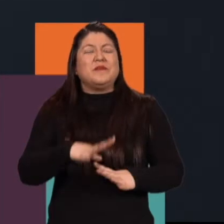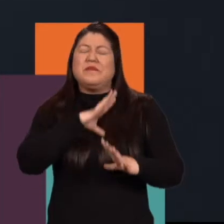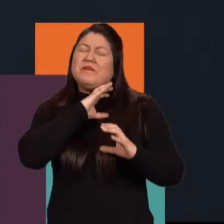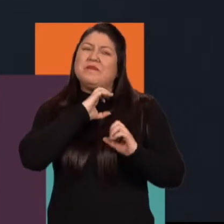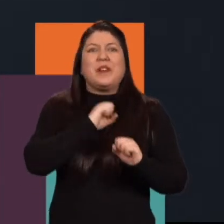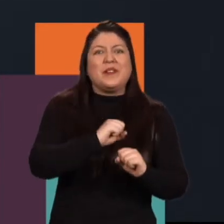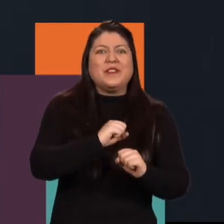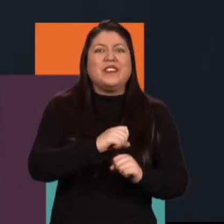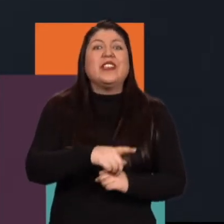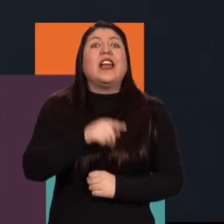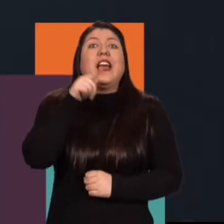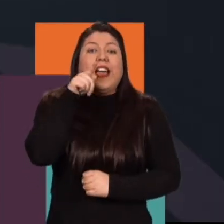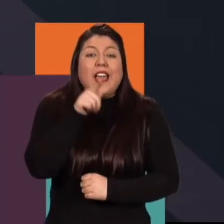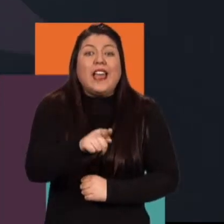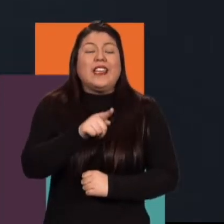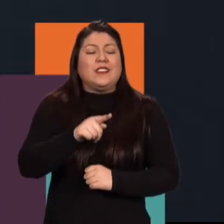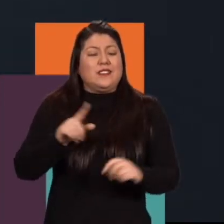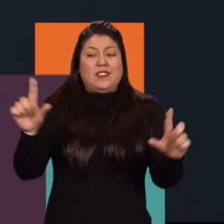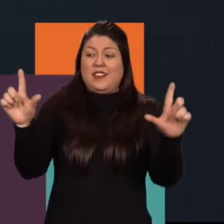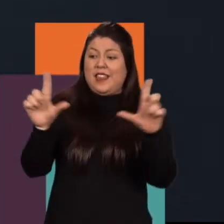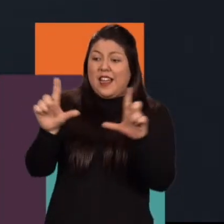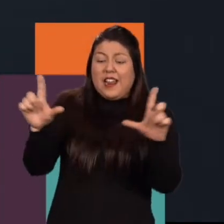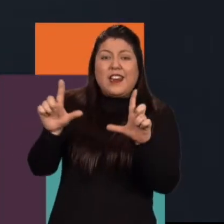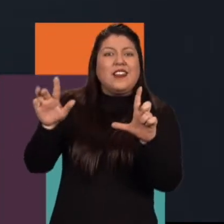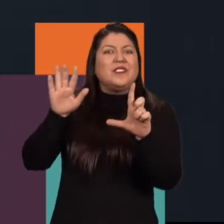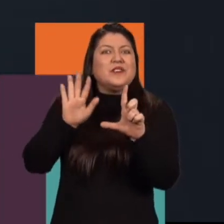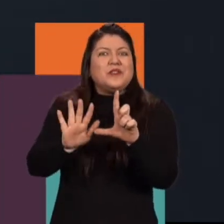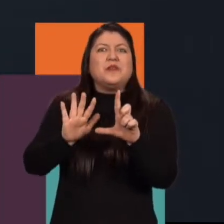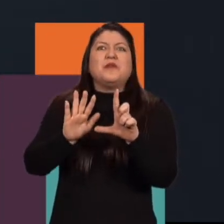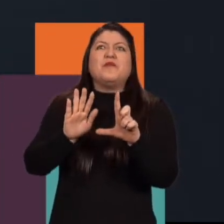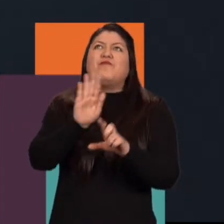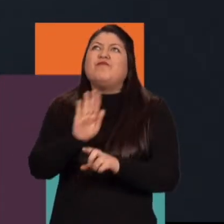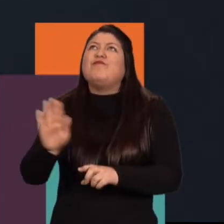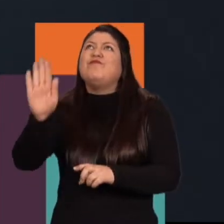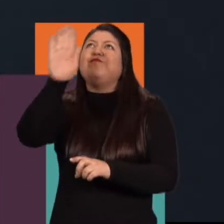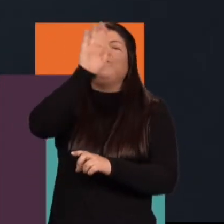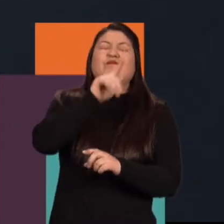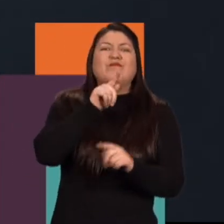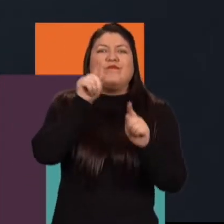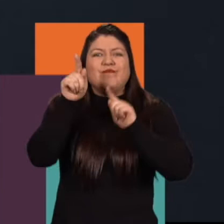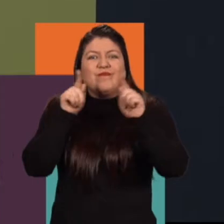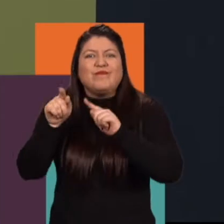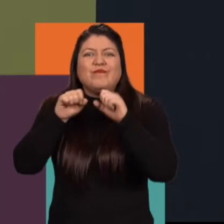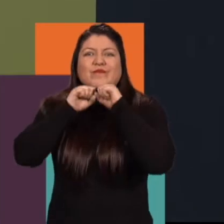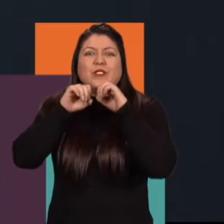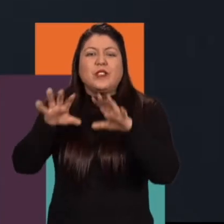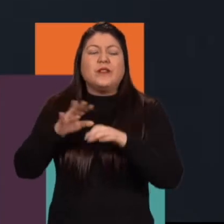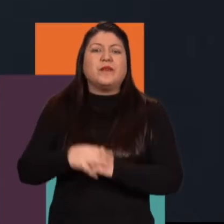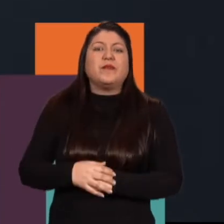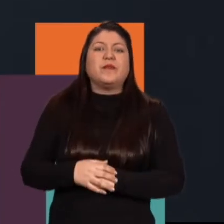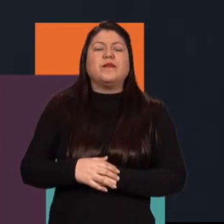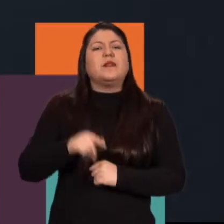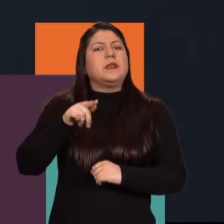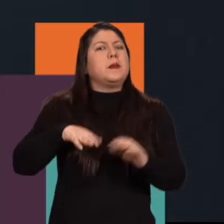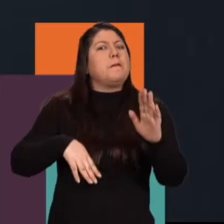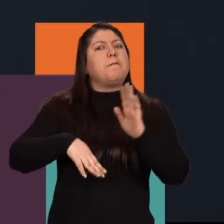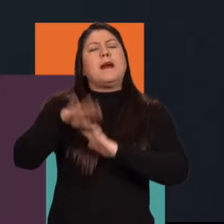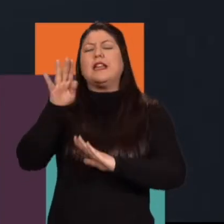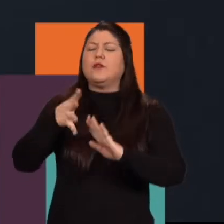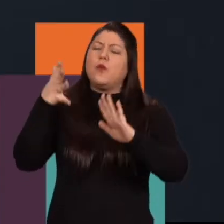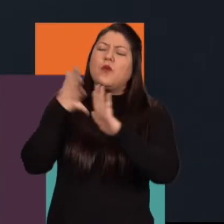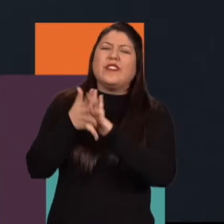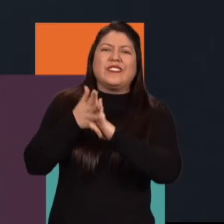Entonces, digamos que desde los canales regionales estamos haciendo esa apuesta y esa fue una de las apuestas, por ejemplo, de mal de tierra